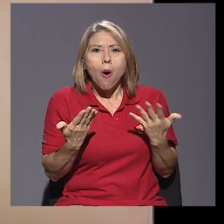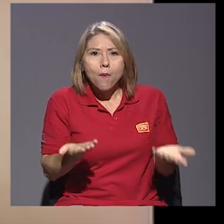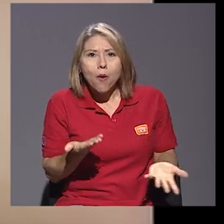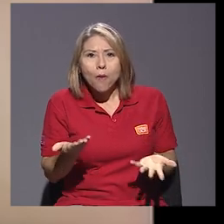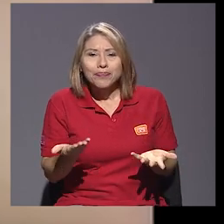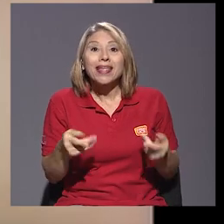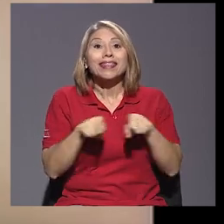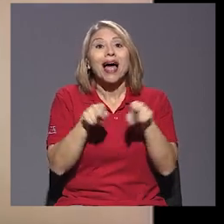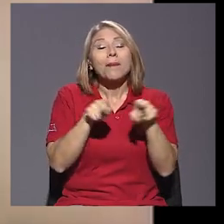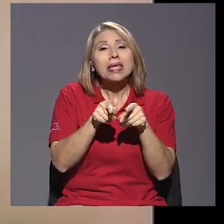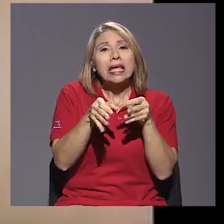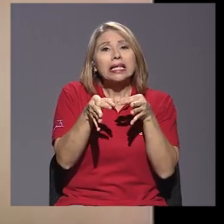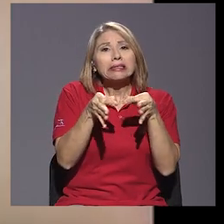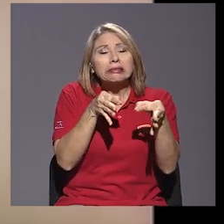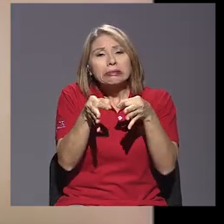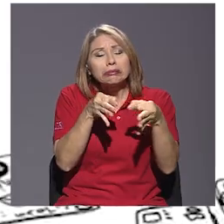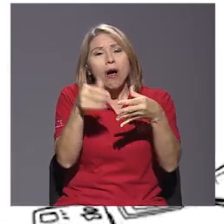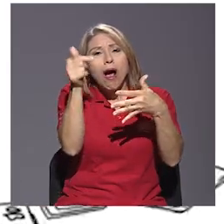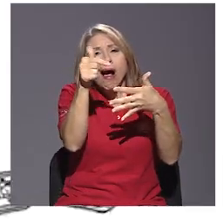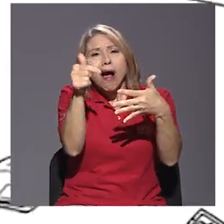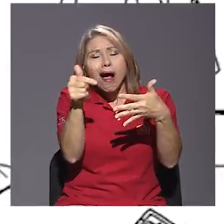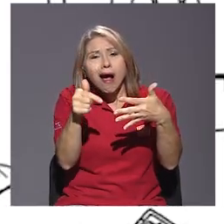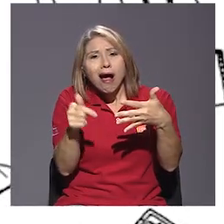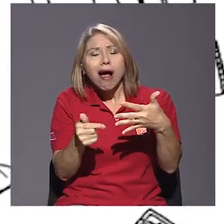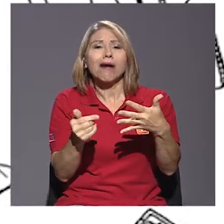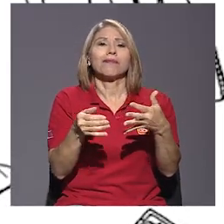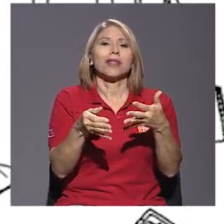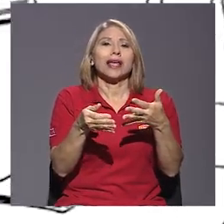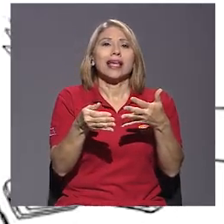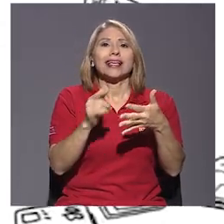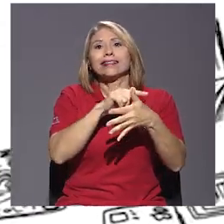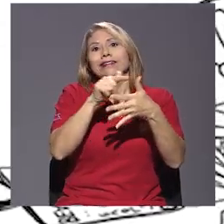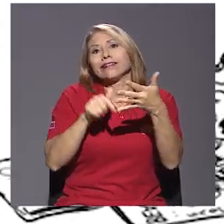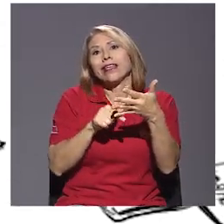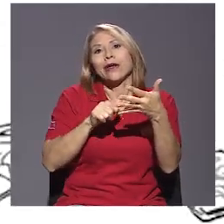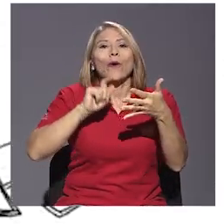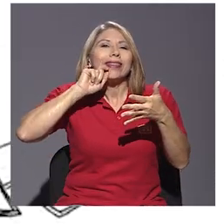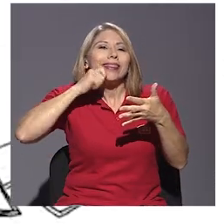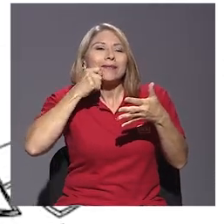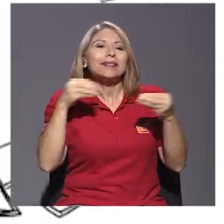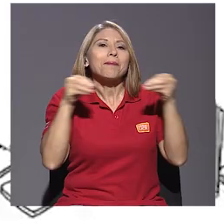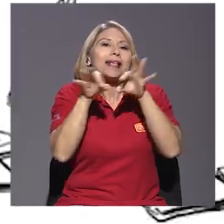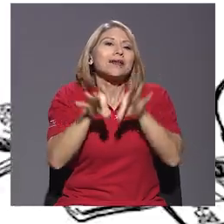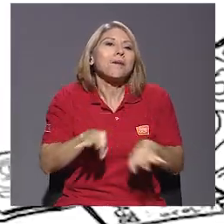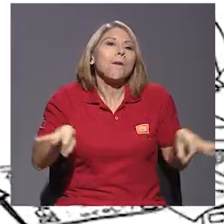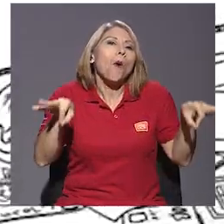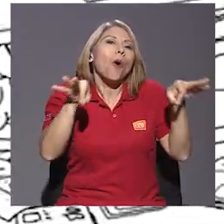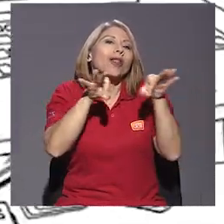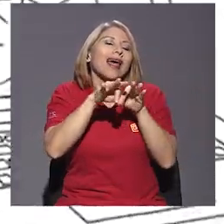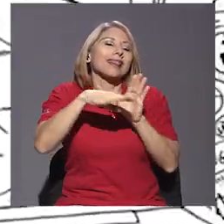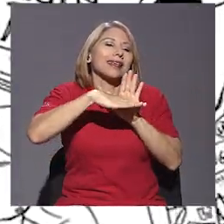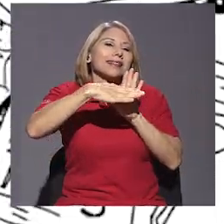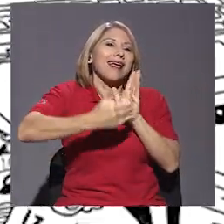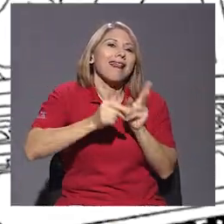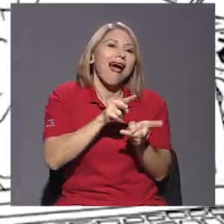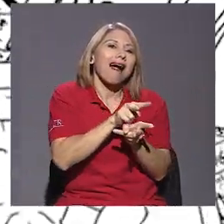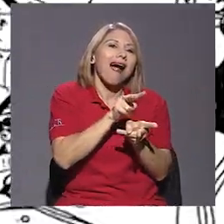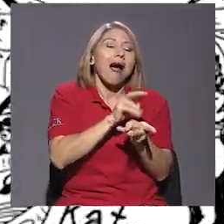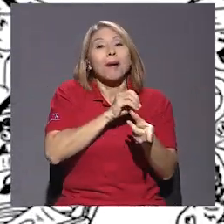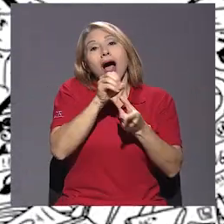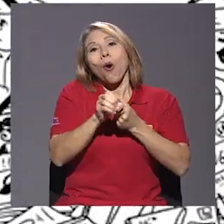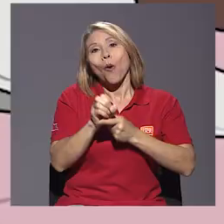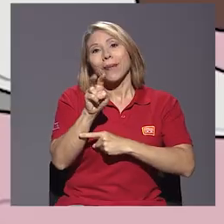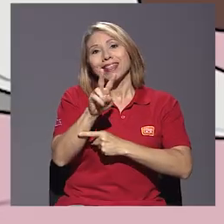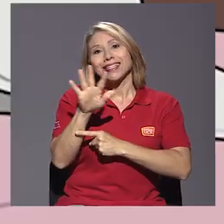Aparte ya de indicaciones puntuales en cada revista, de los cinco tips más importantes en la cama, o